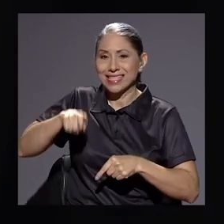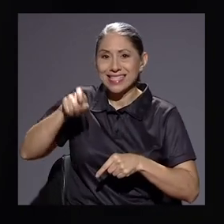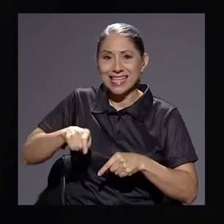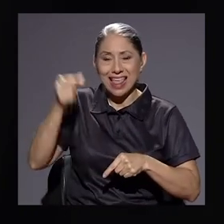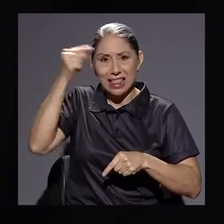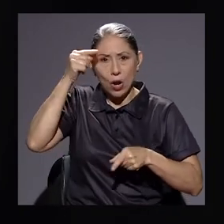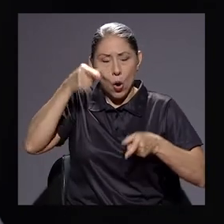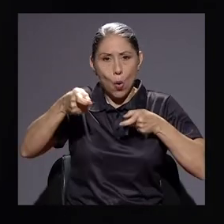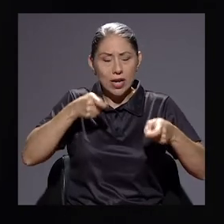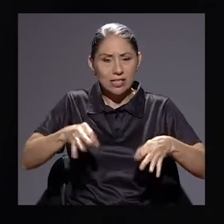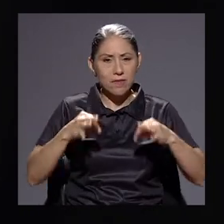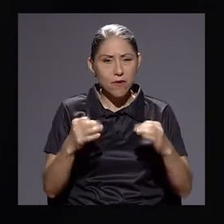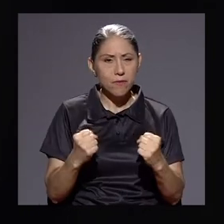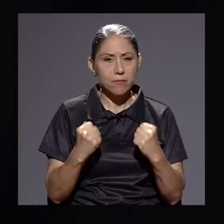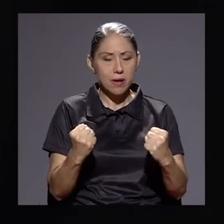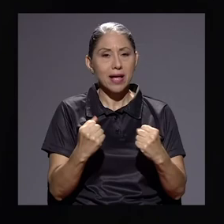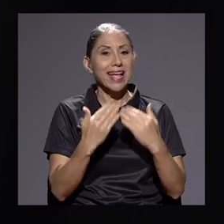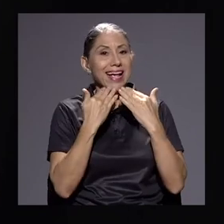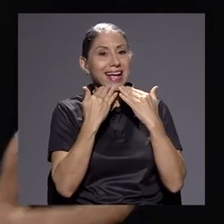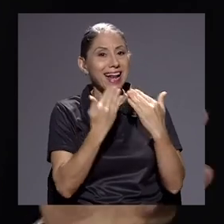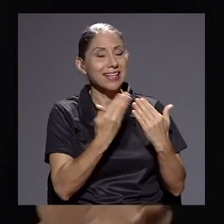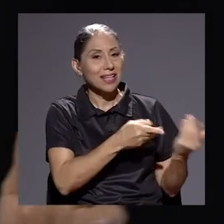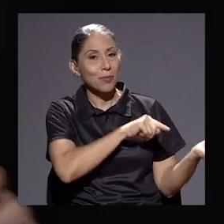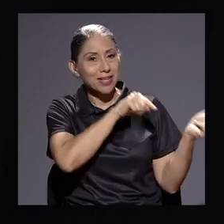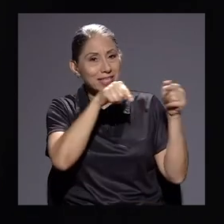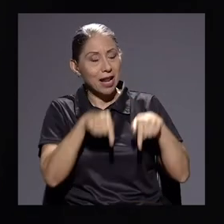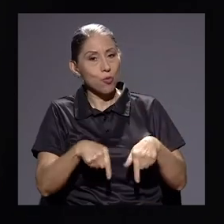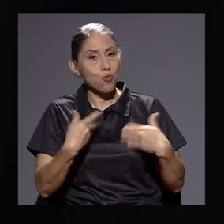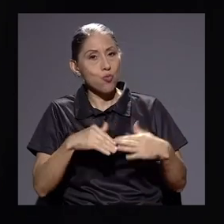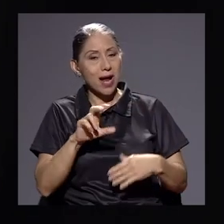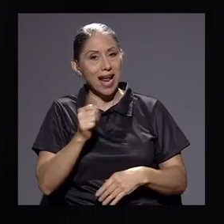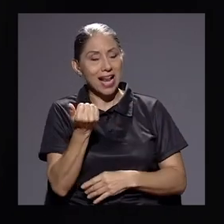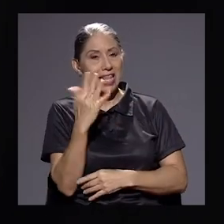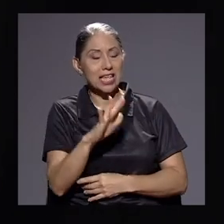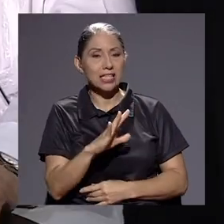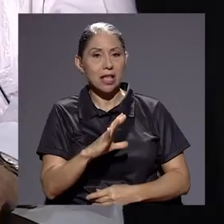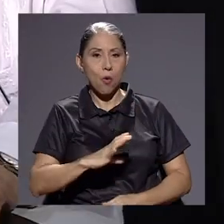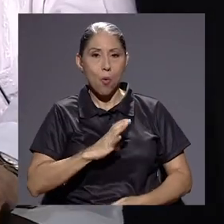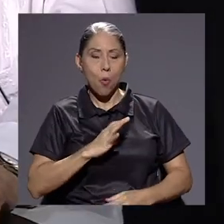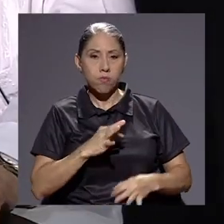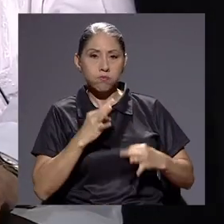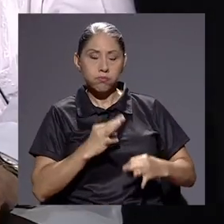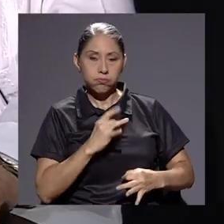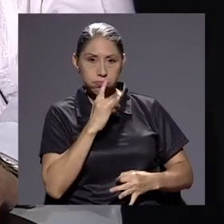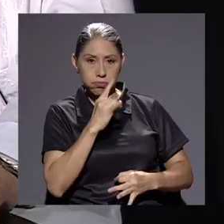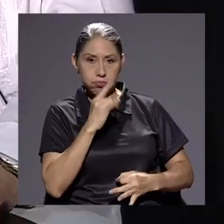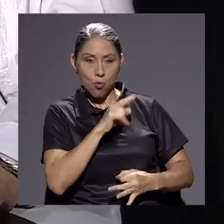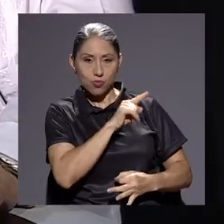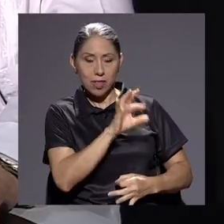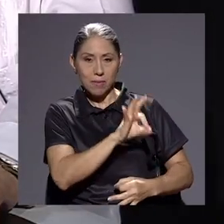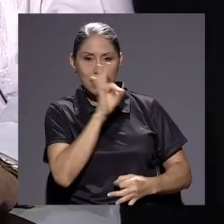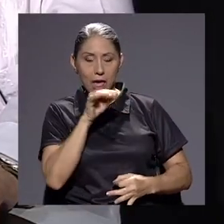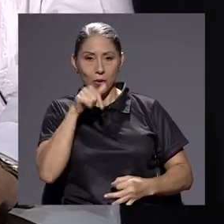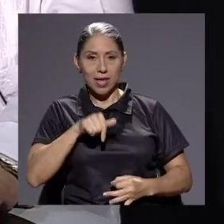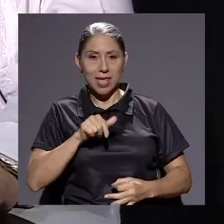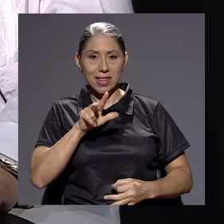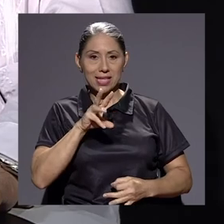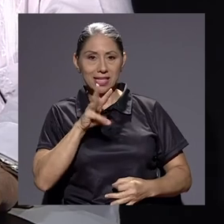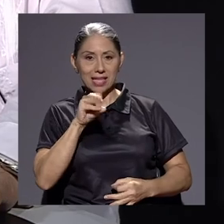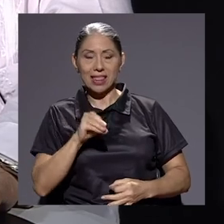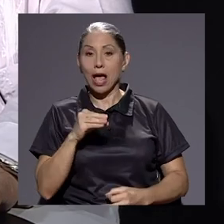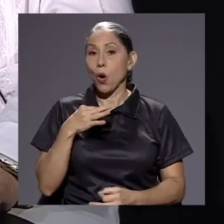gobernanza. Gracias por estar con nosotros, don Carlos. Es un lujo, la verdad, para el Canal 15, tenerlo usted invitado en 360. Un gusto.